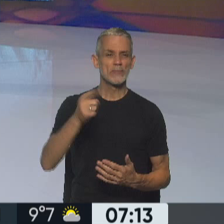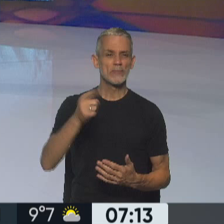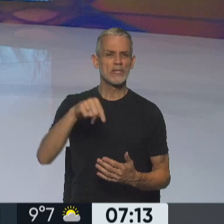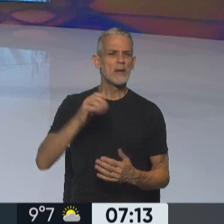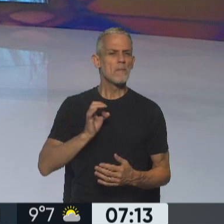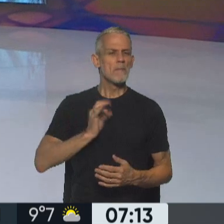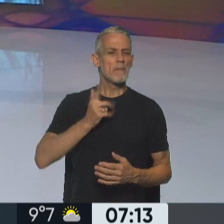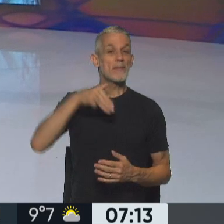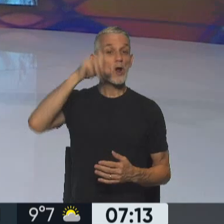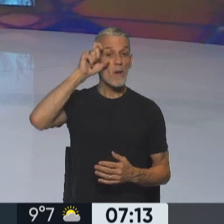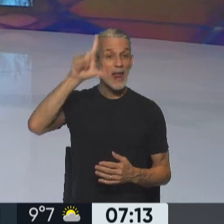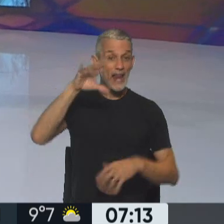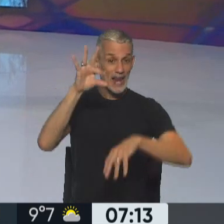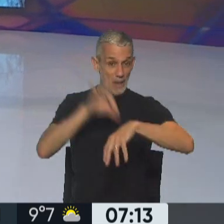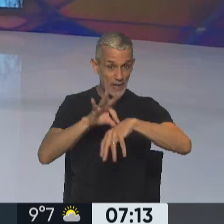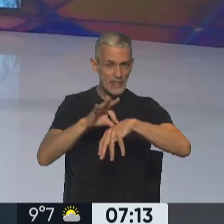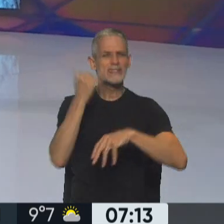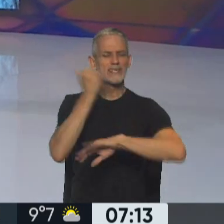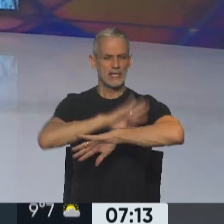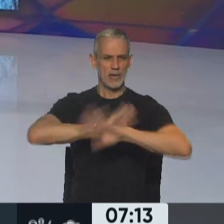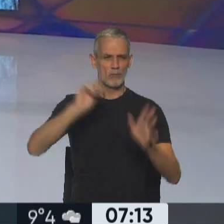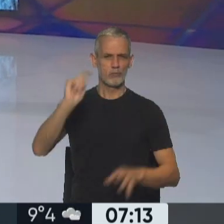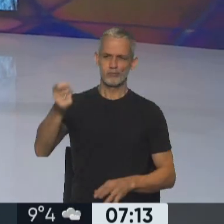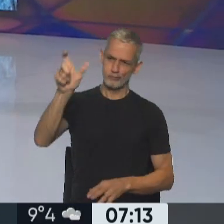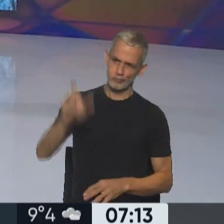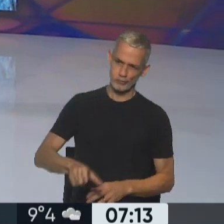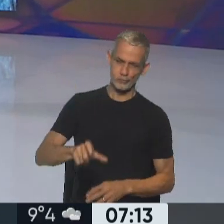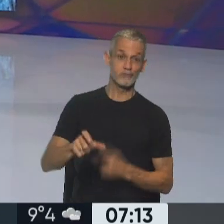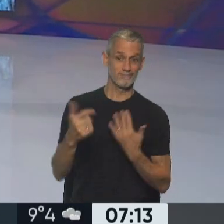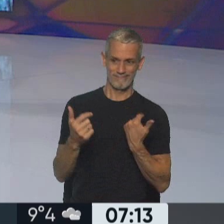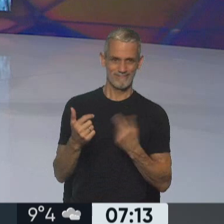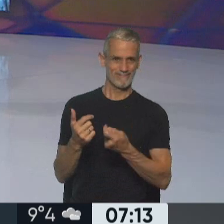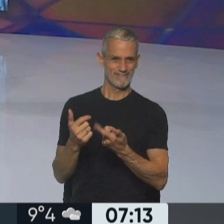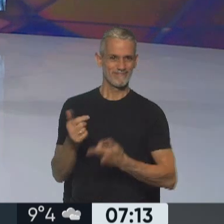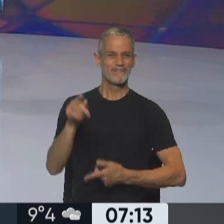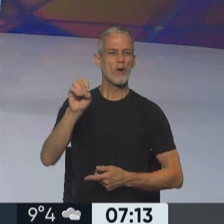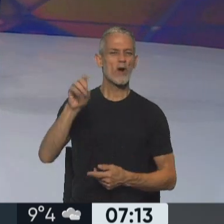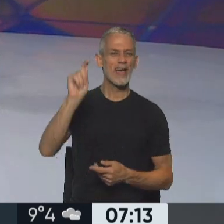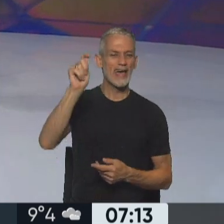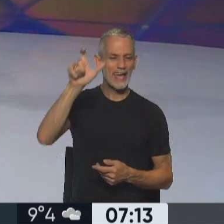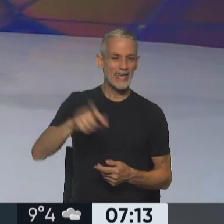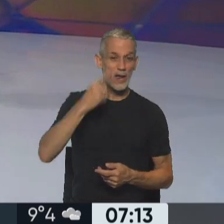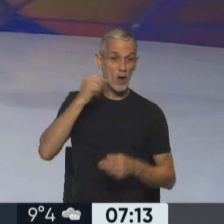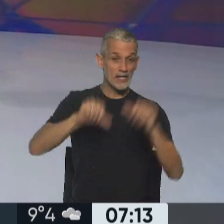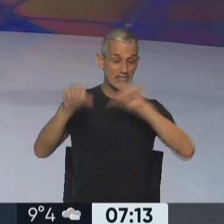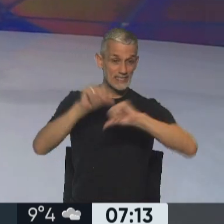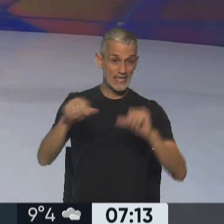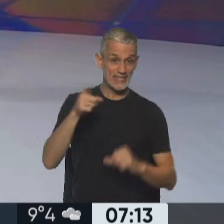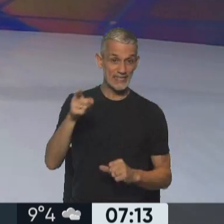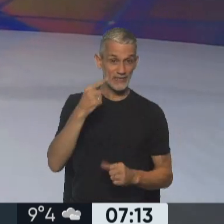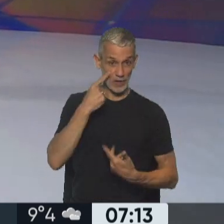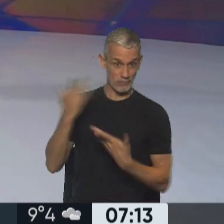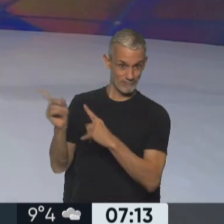El premio Nobel de Medicina ya tiene ganador. Hace instantes se dio el nombre de este científico que allí lo estamos